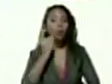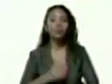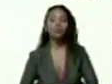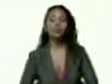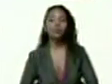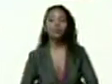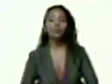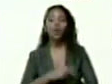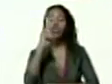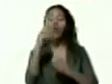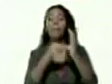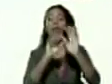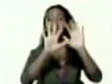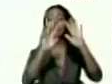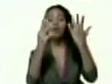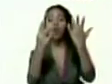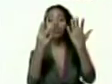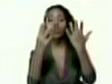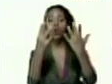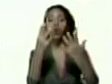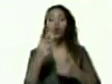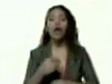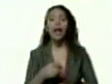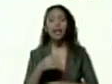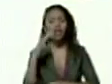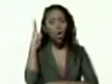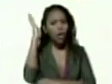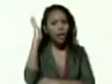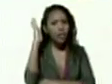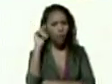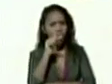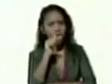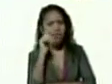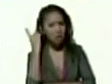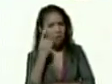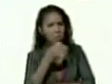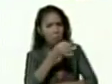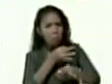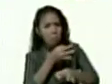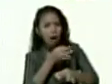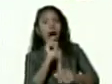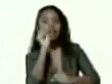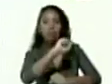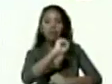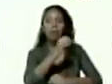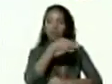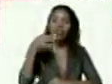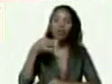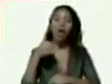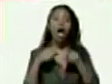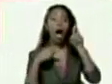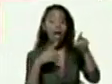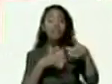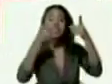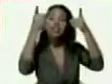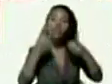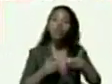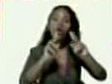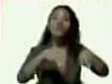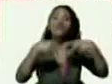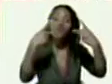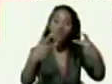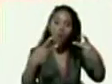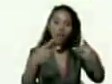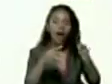2018 Darío el congreso correcto allí se decidió la nueva estructura